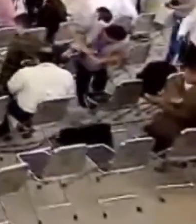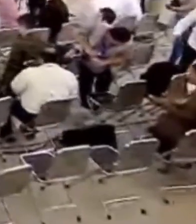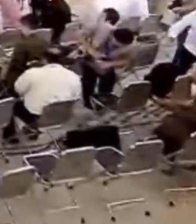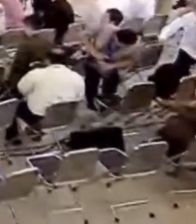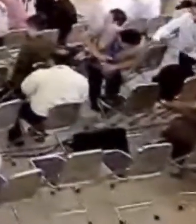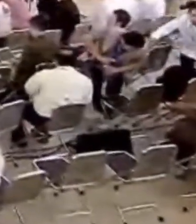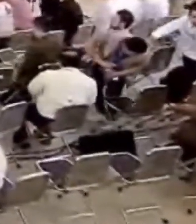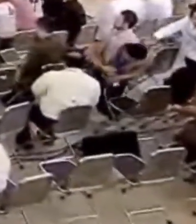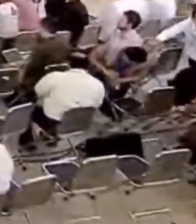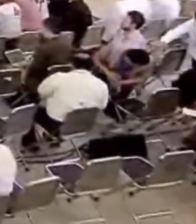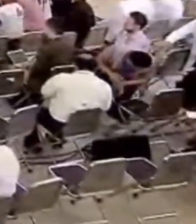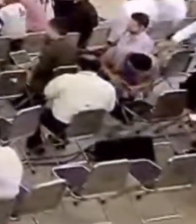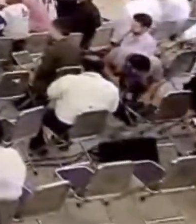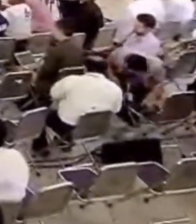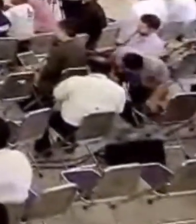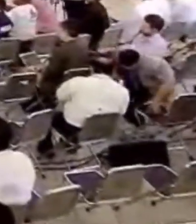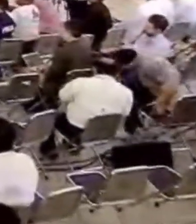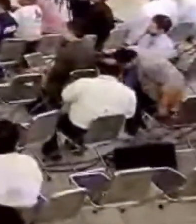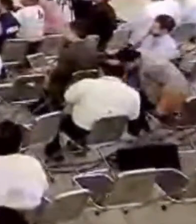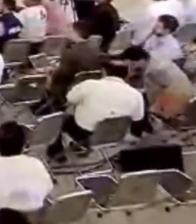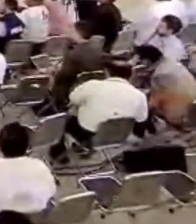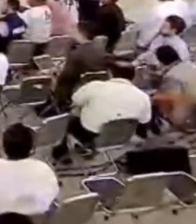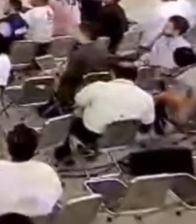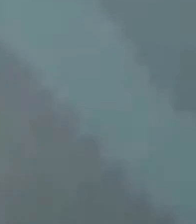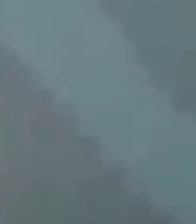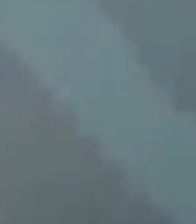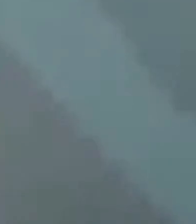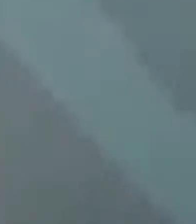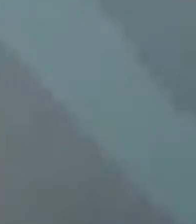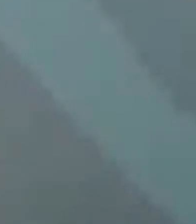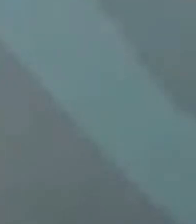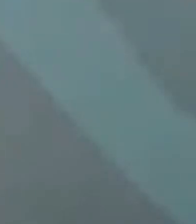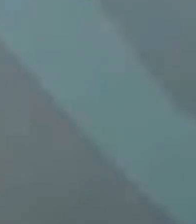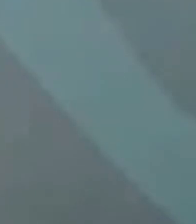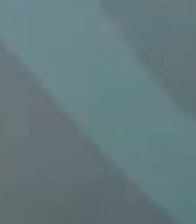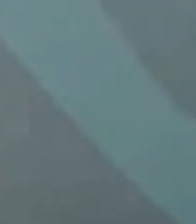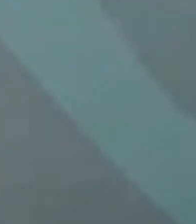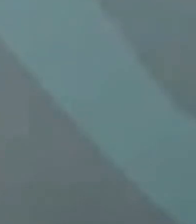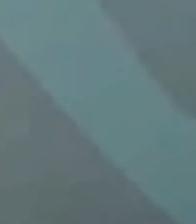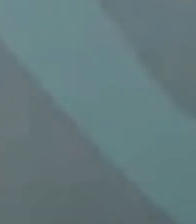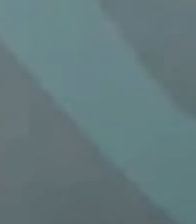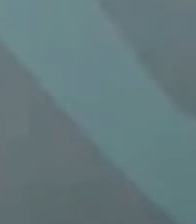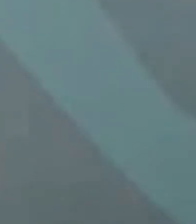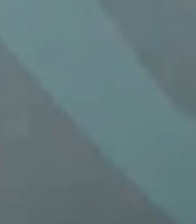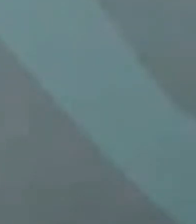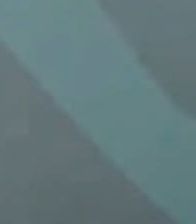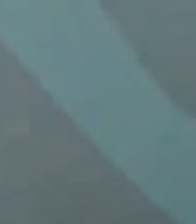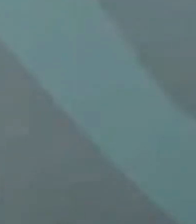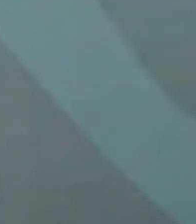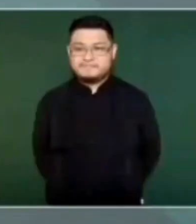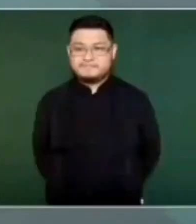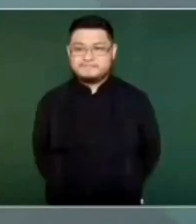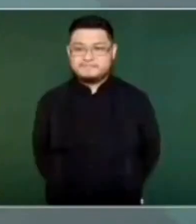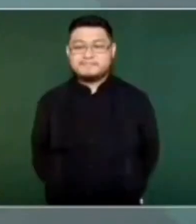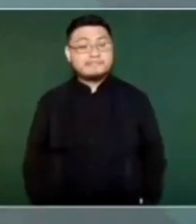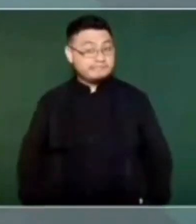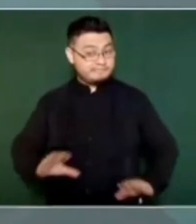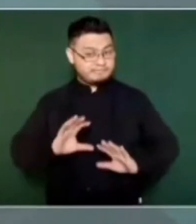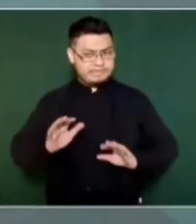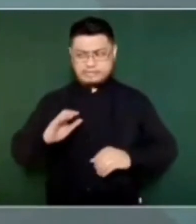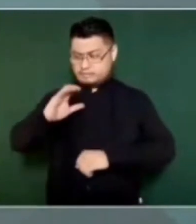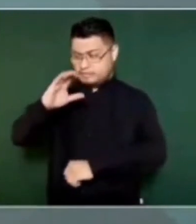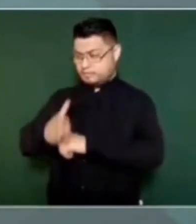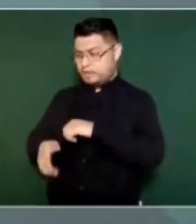Terminando la obra del Tren Maya, va a haber un plan de rehabilitación de carreteras,